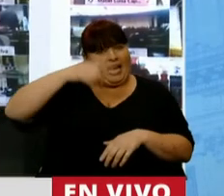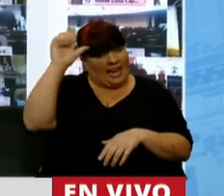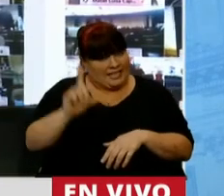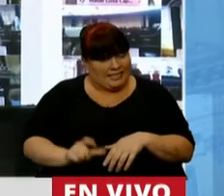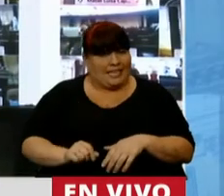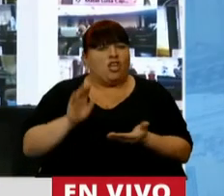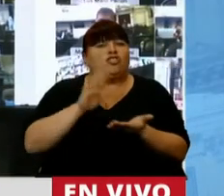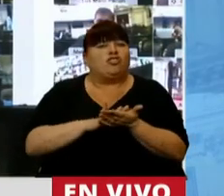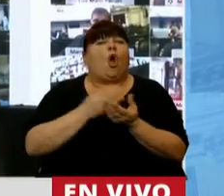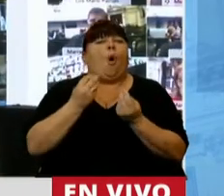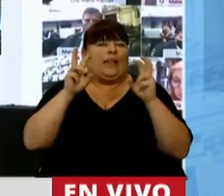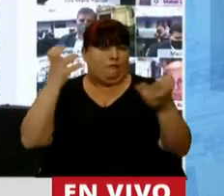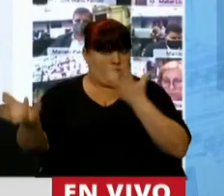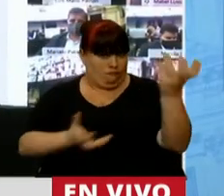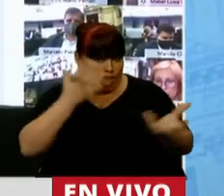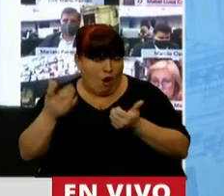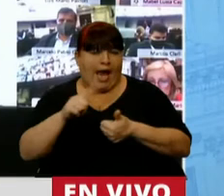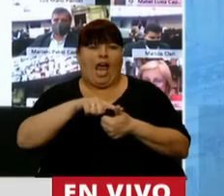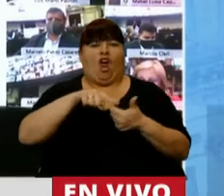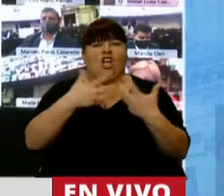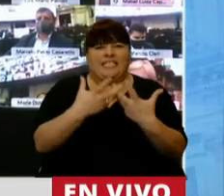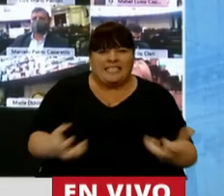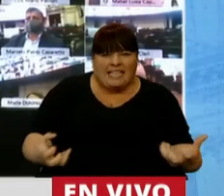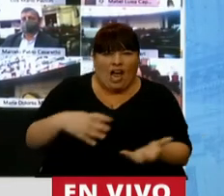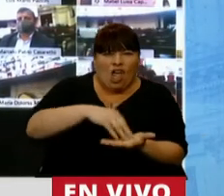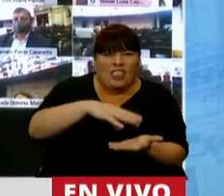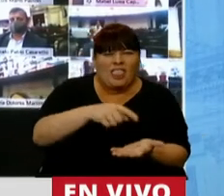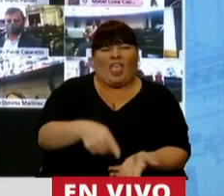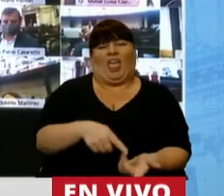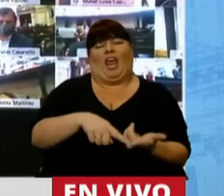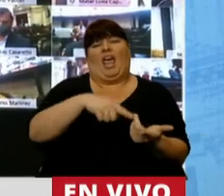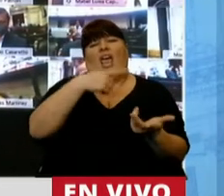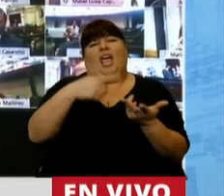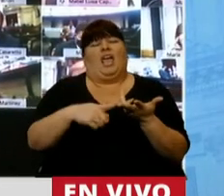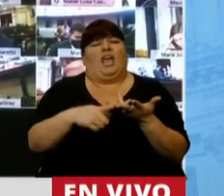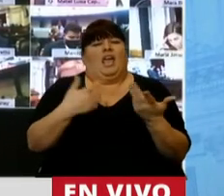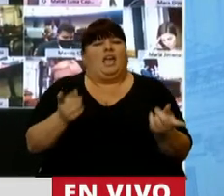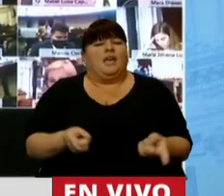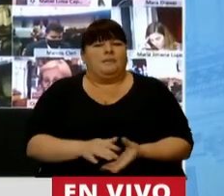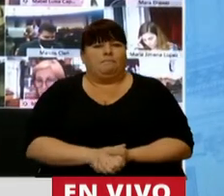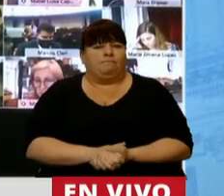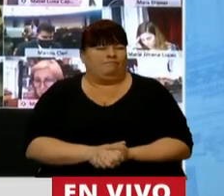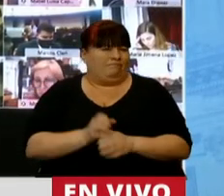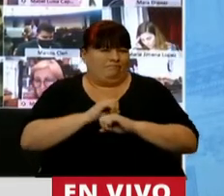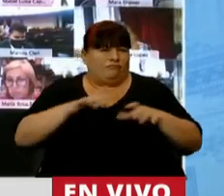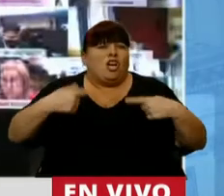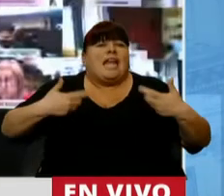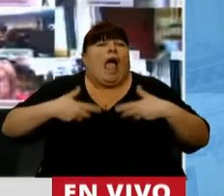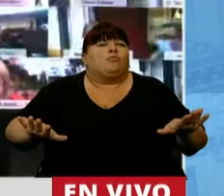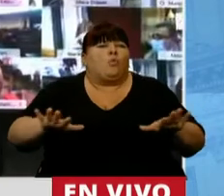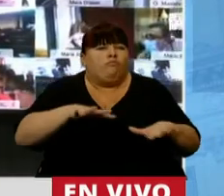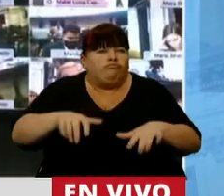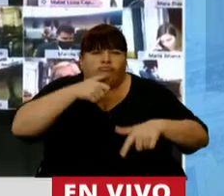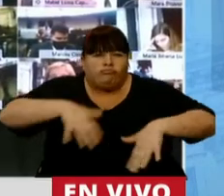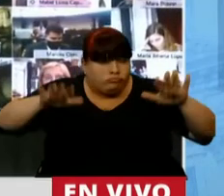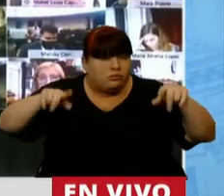en materia de incendio, en materia de sequía, en materia de desastres naturales,